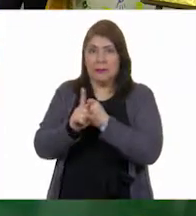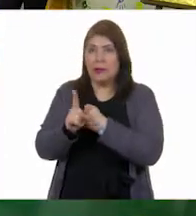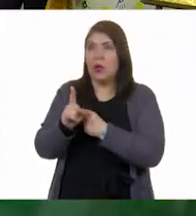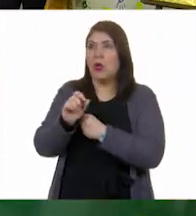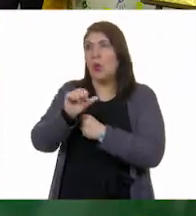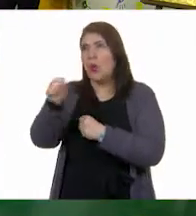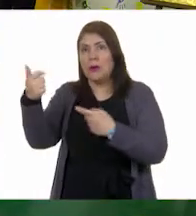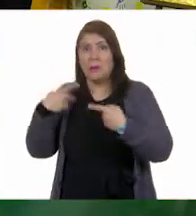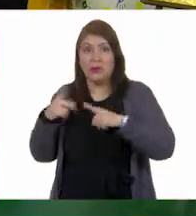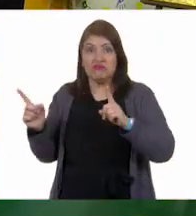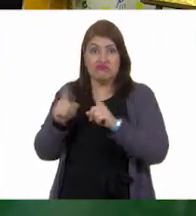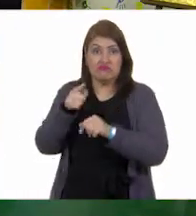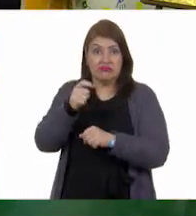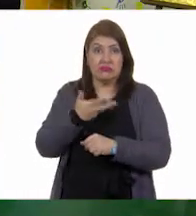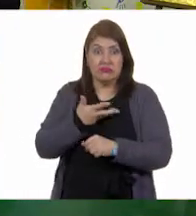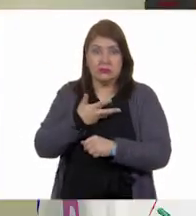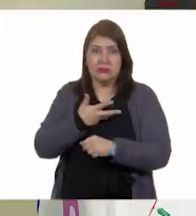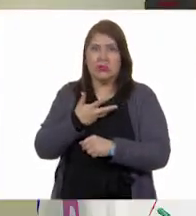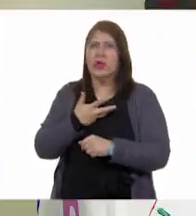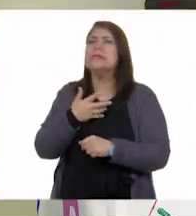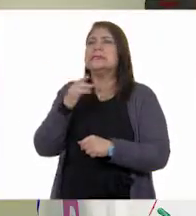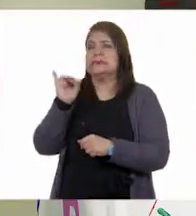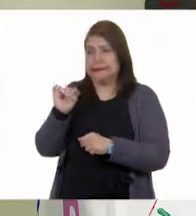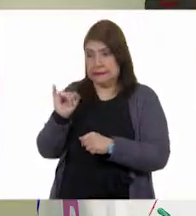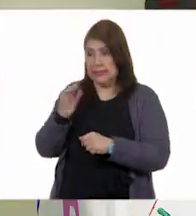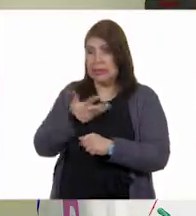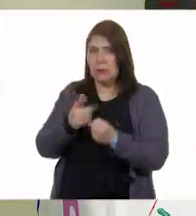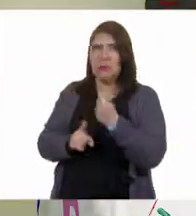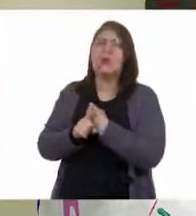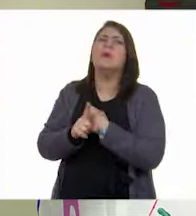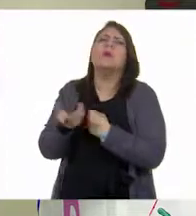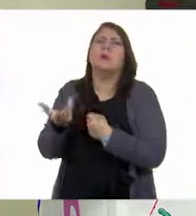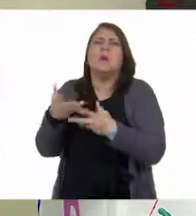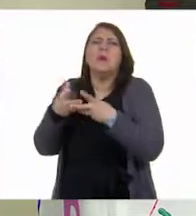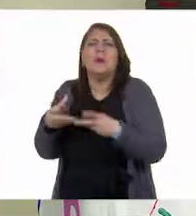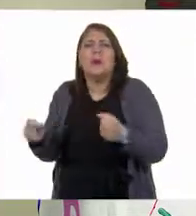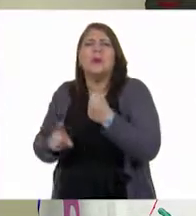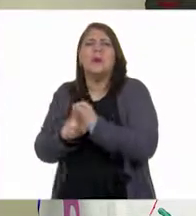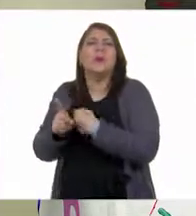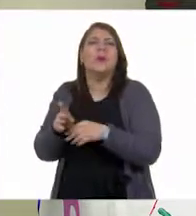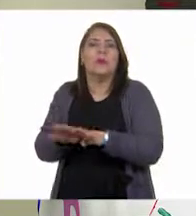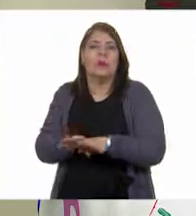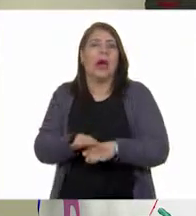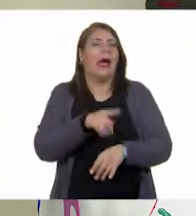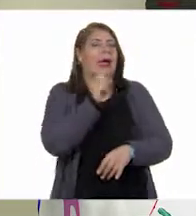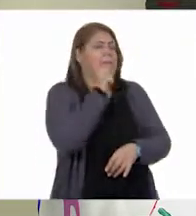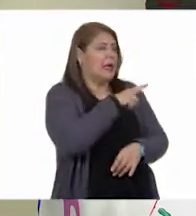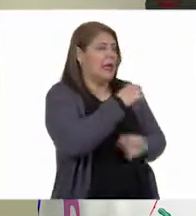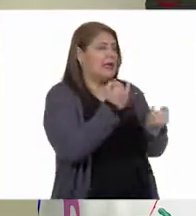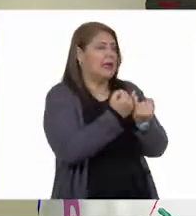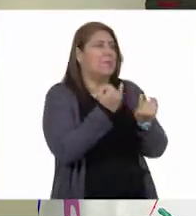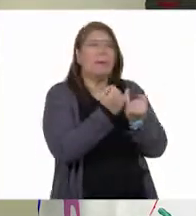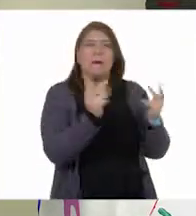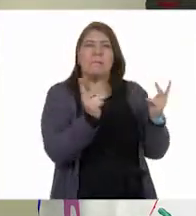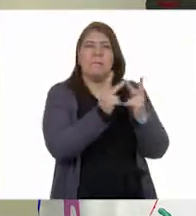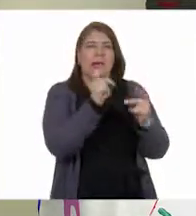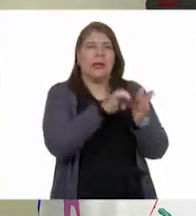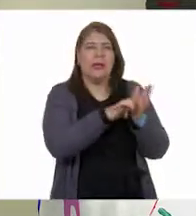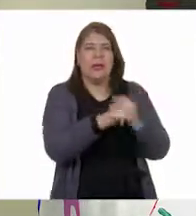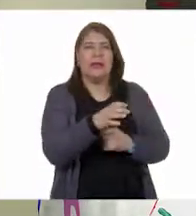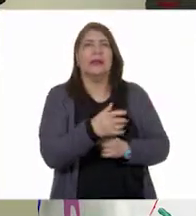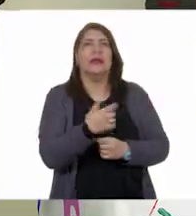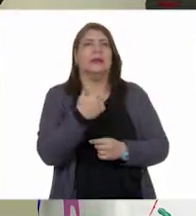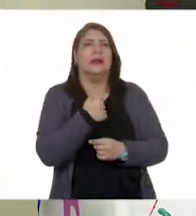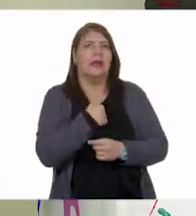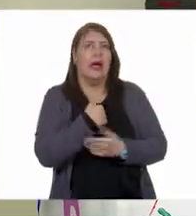alguien? ¿Cómo lo resolviste? Cuéntanos. Se parece un poquito al ejemplo que vimos aquí en la clase. Hace